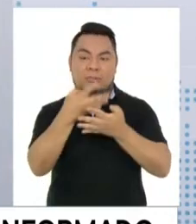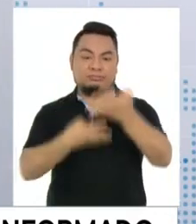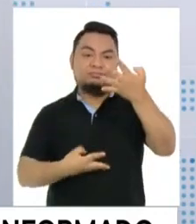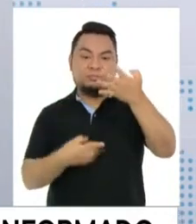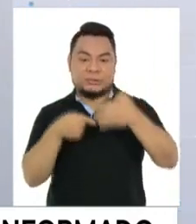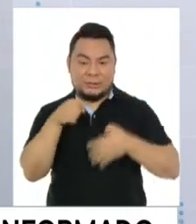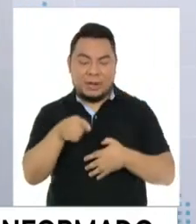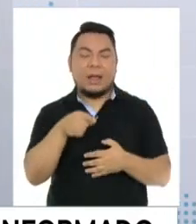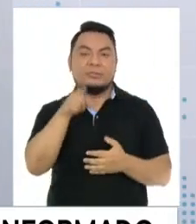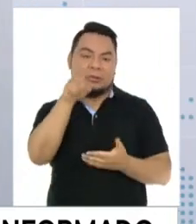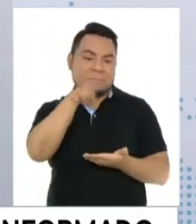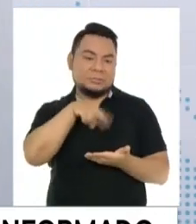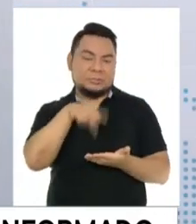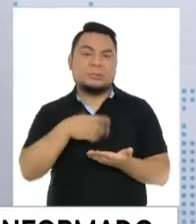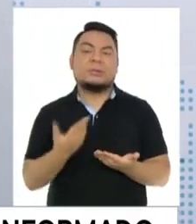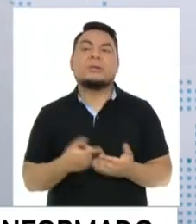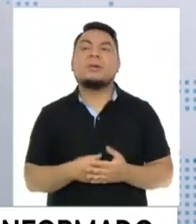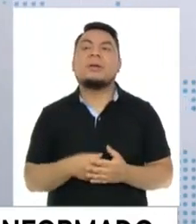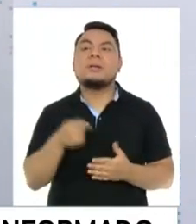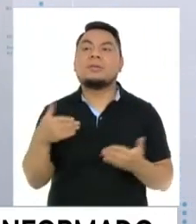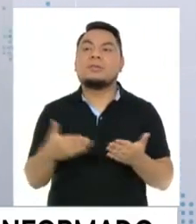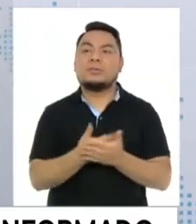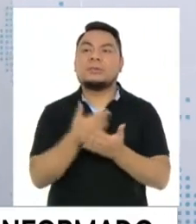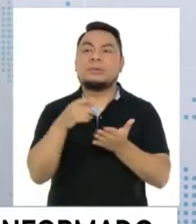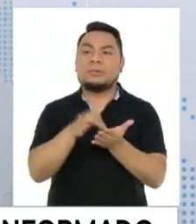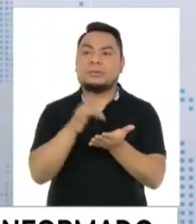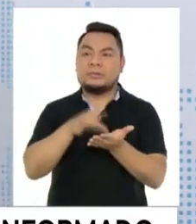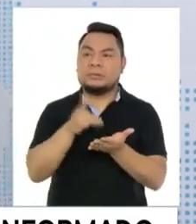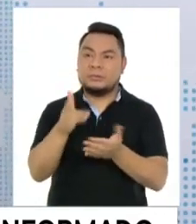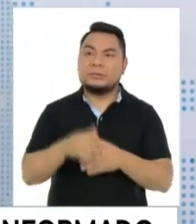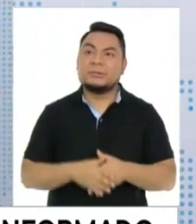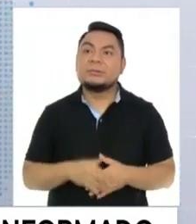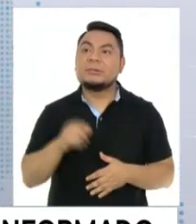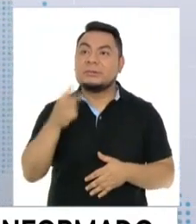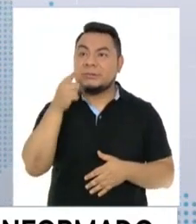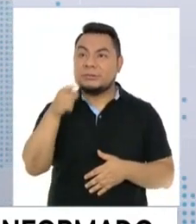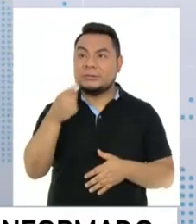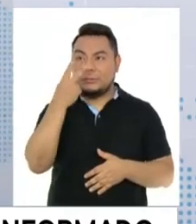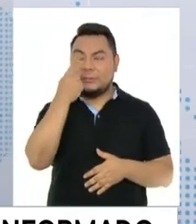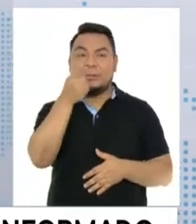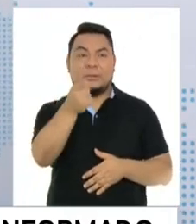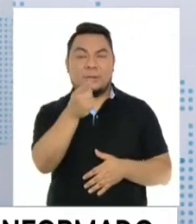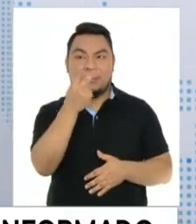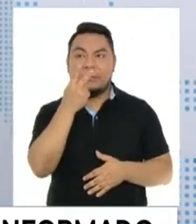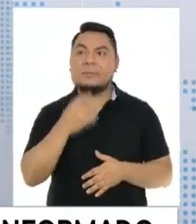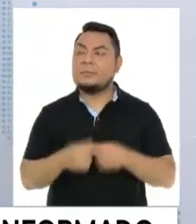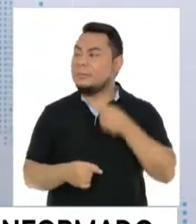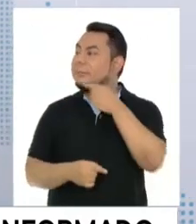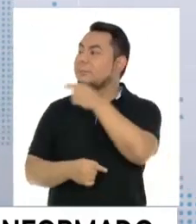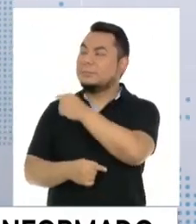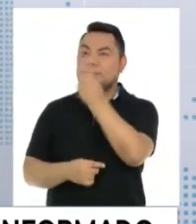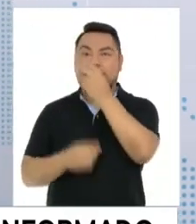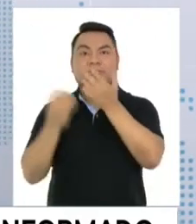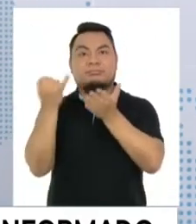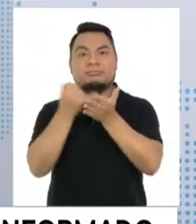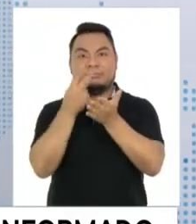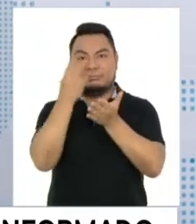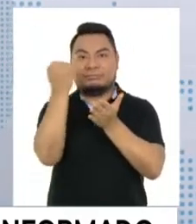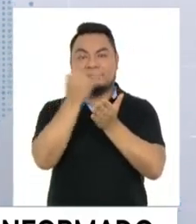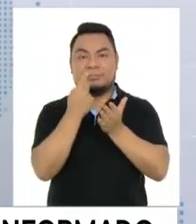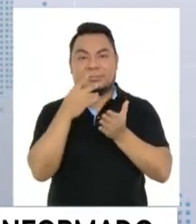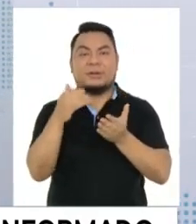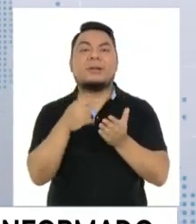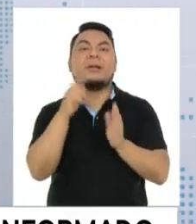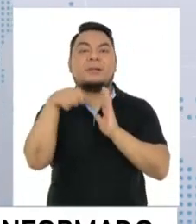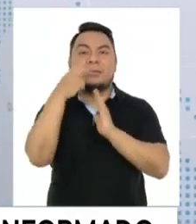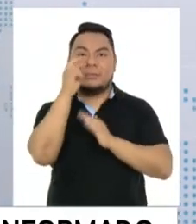este bot, de esta nueva herramienta tecnológica. Sí, tenemos algunas imágenes incluso, y también vamos a tratar de mantener el